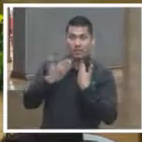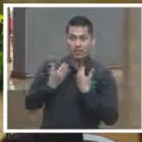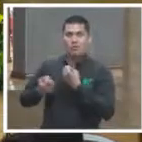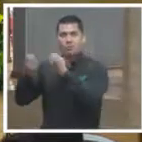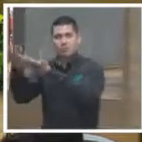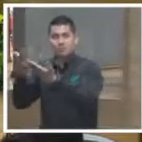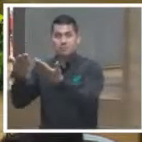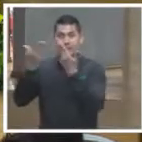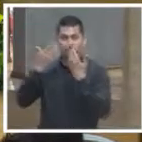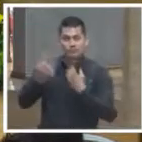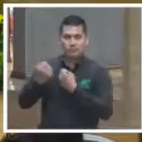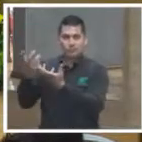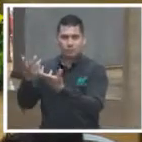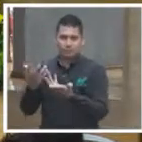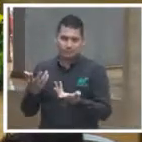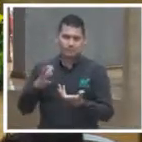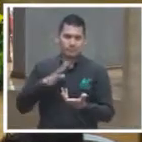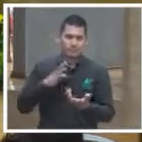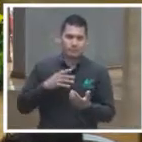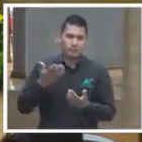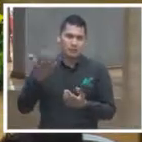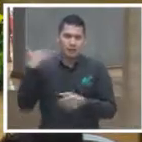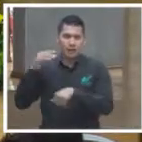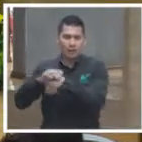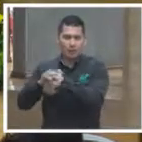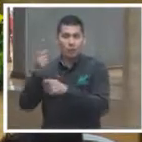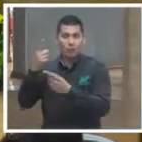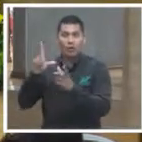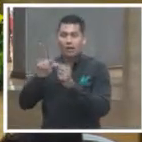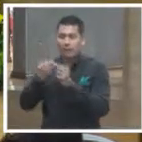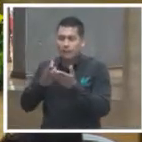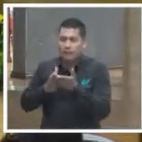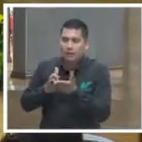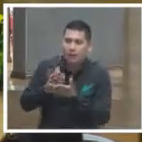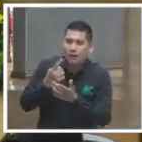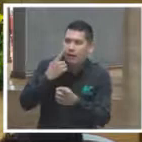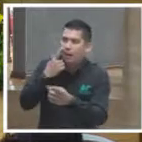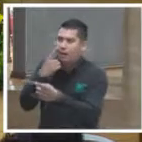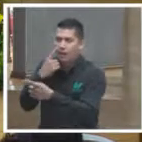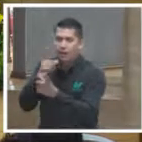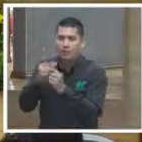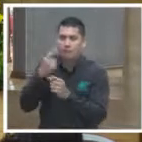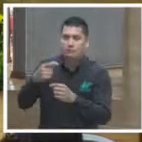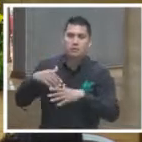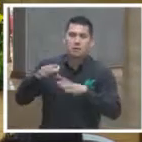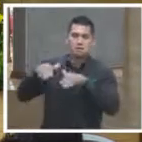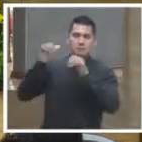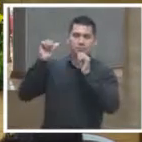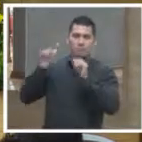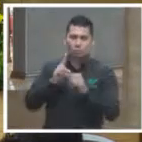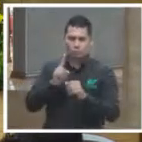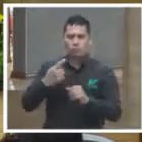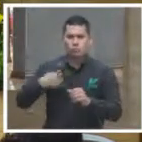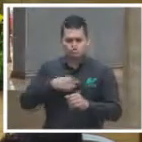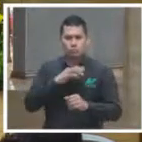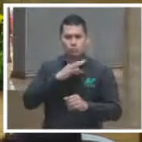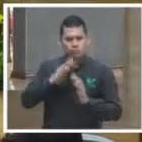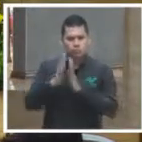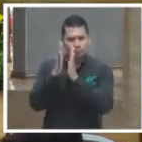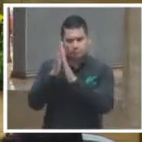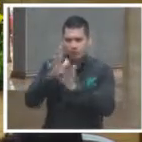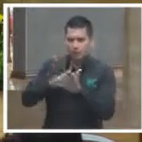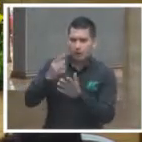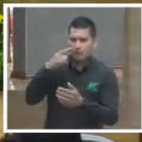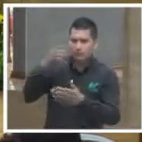decía un amigo, hay muchos bolleristas que nada más se meten para estar viendo qué sucede, pero la gran mayoría de nosotros participamos de una manera u otra